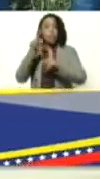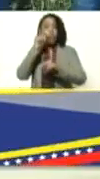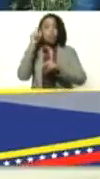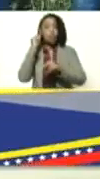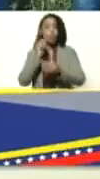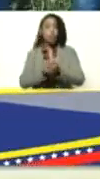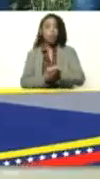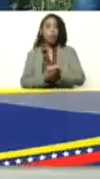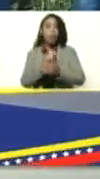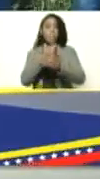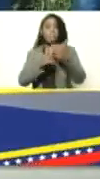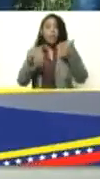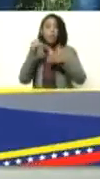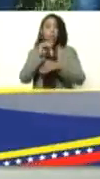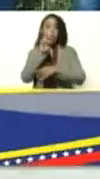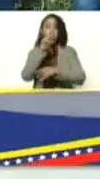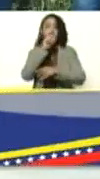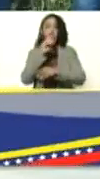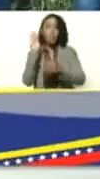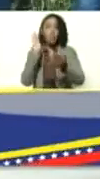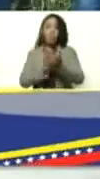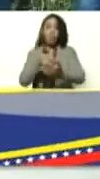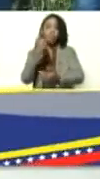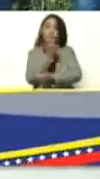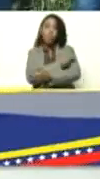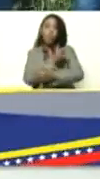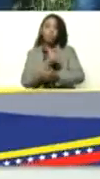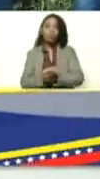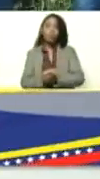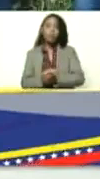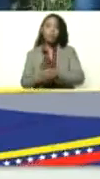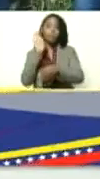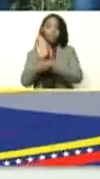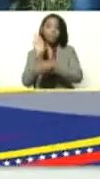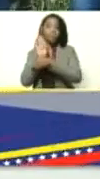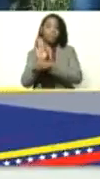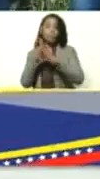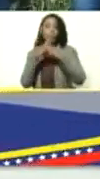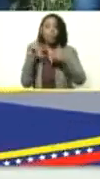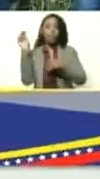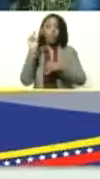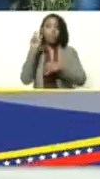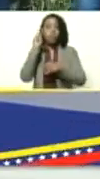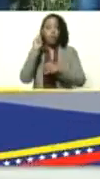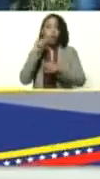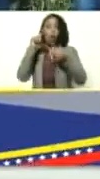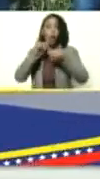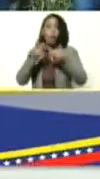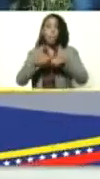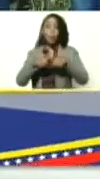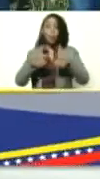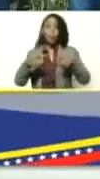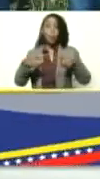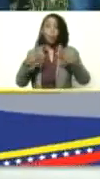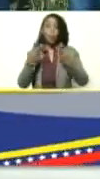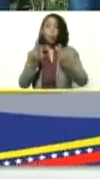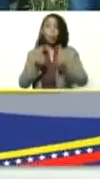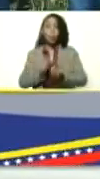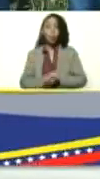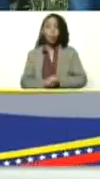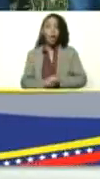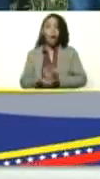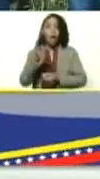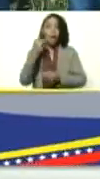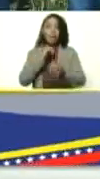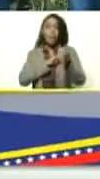mayores de 2 años a ponerse su vacuna para proteger a toda Venezuela ahorita está creciendo el número ayer